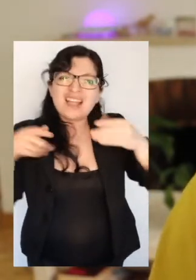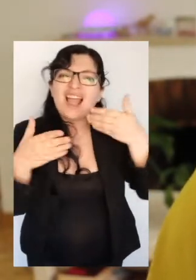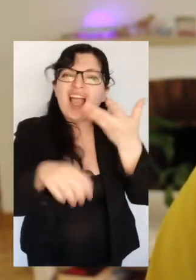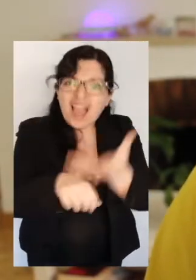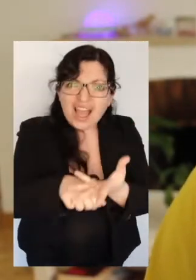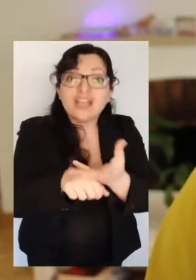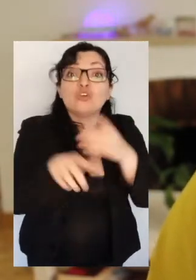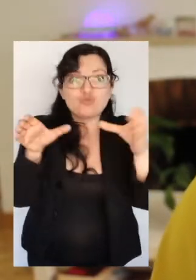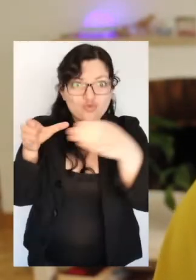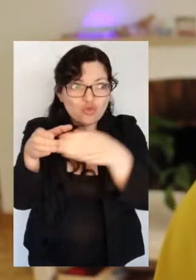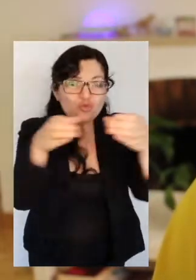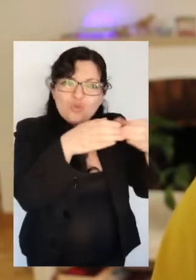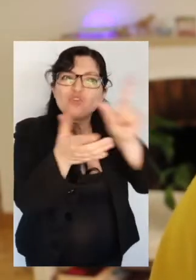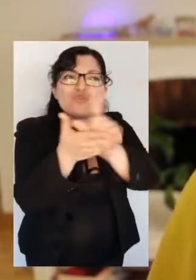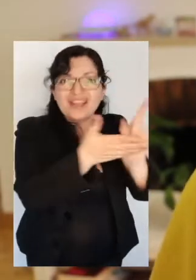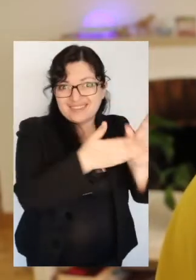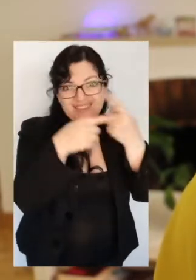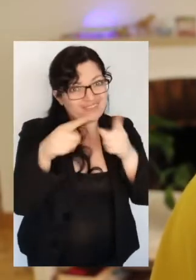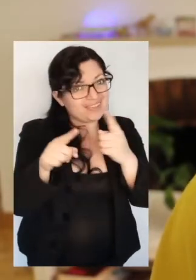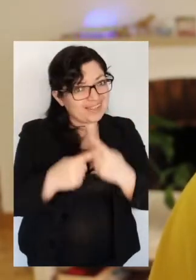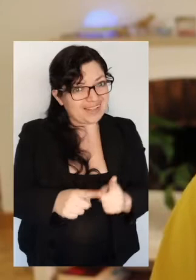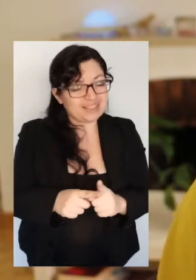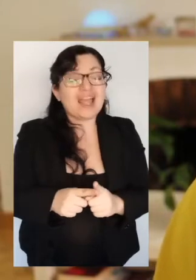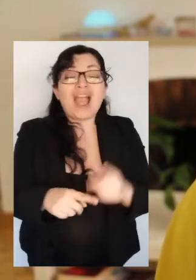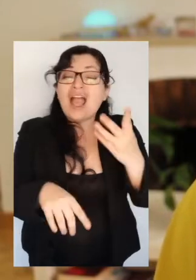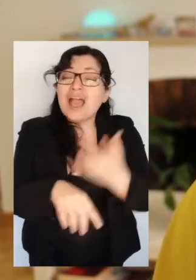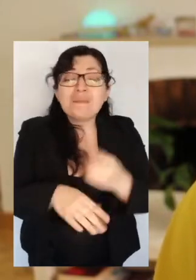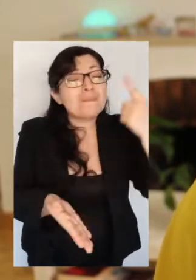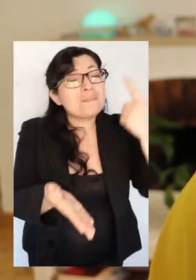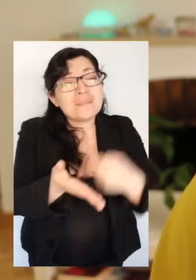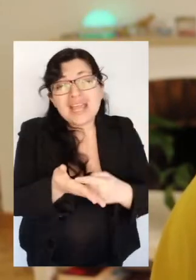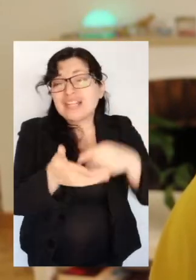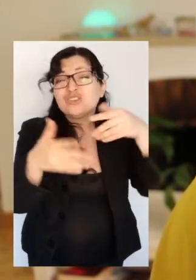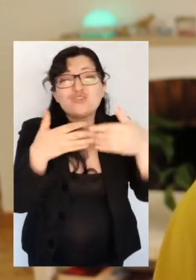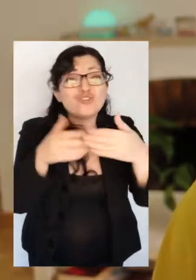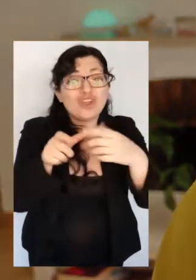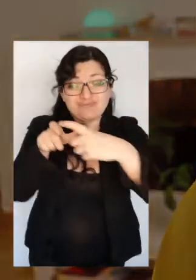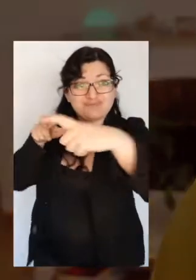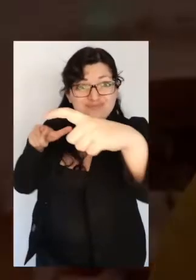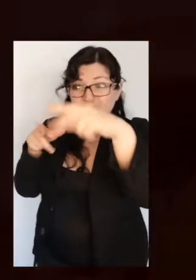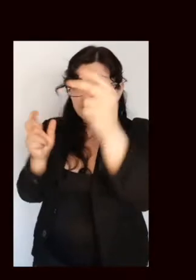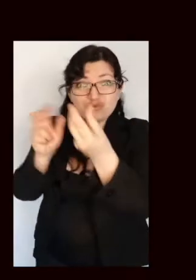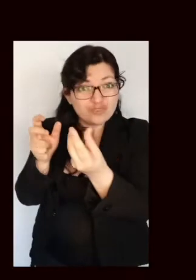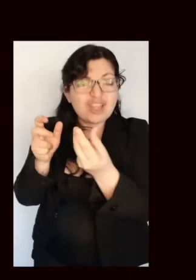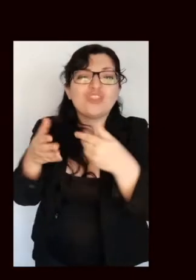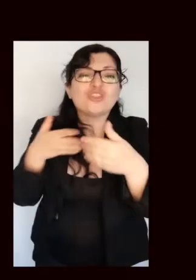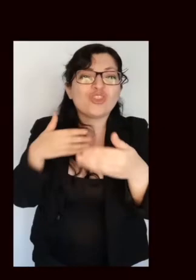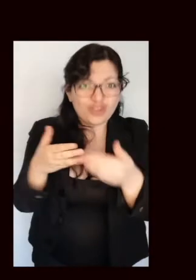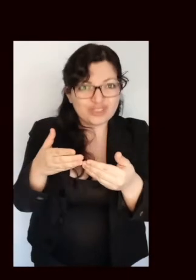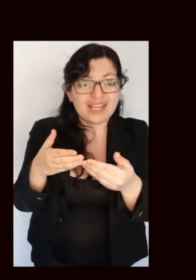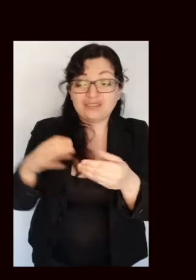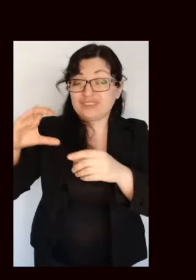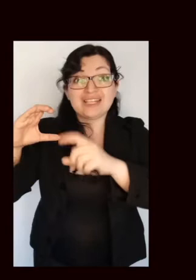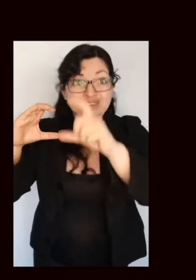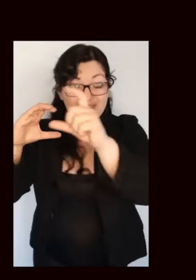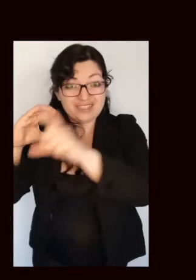agrupados en distintos lugares. Hay miles de estos objetos en el cinturón de asteroides, que se encuentra entre